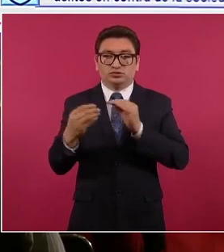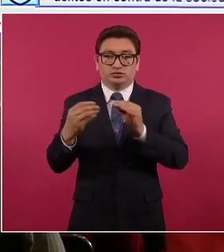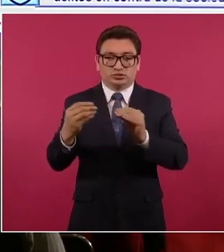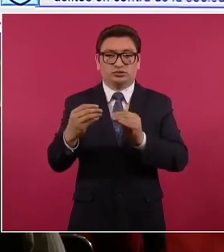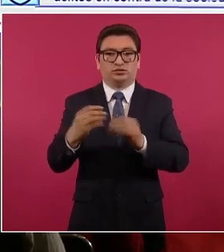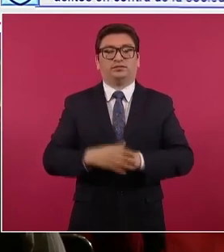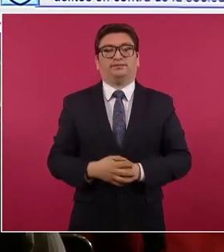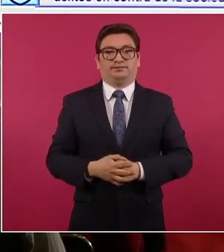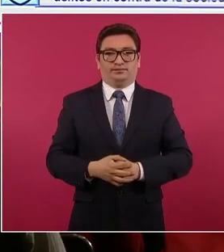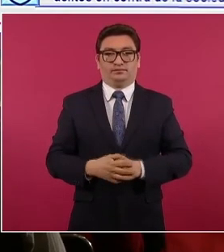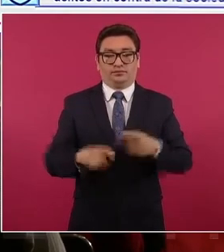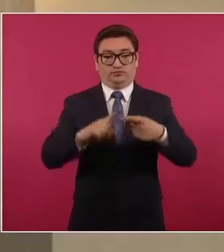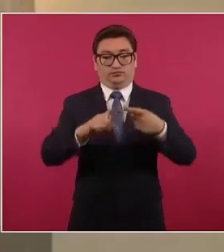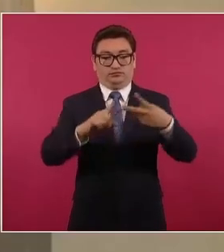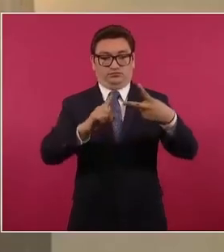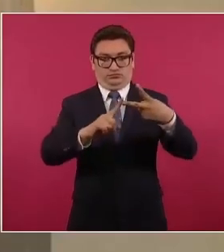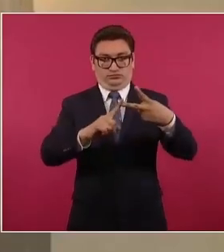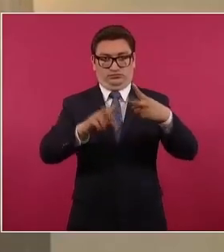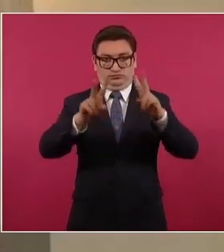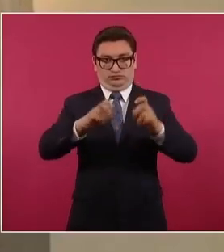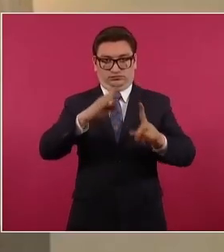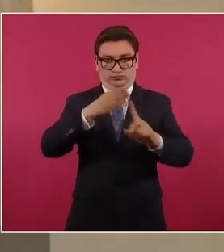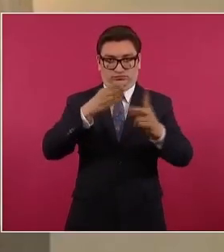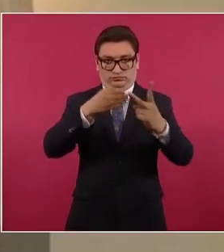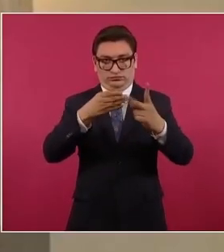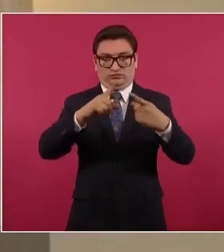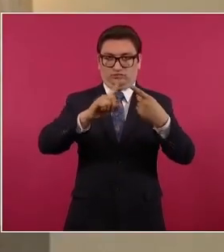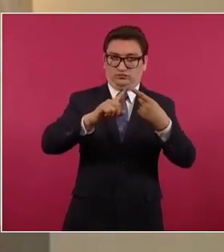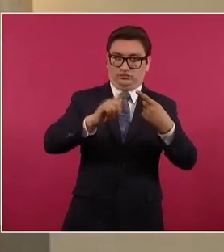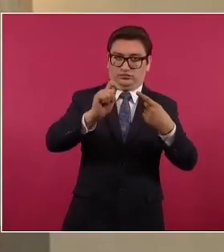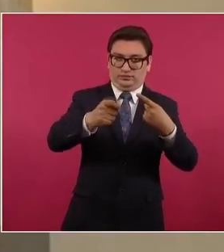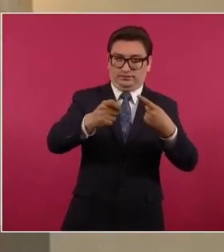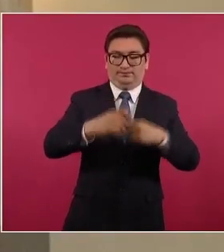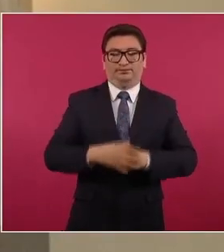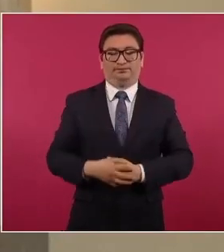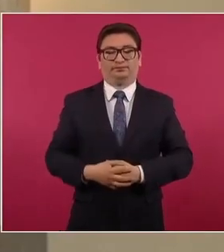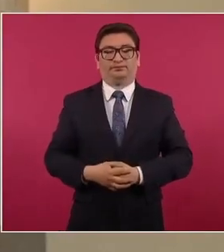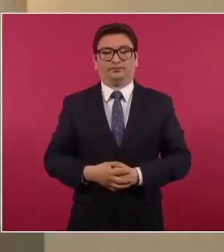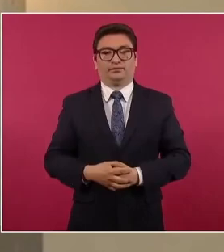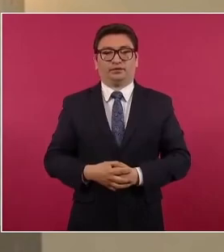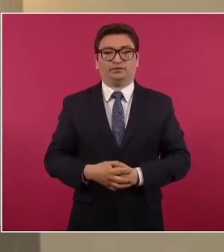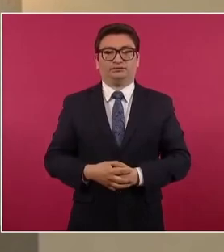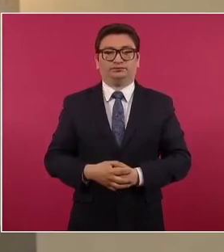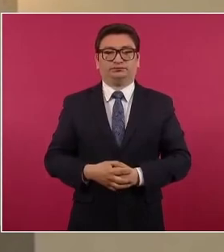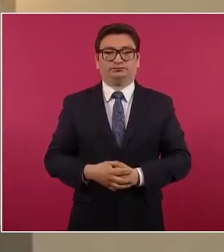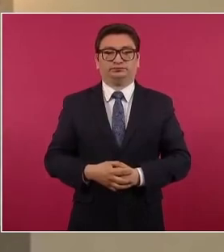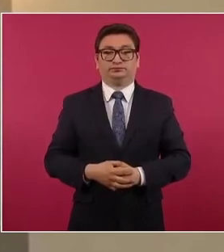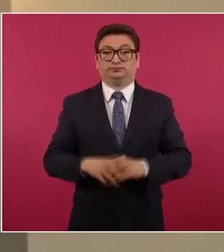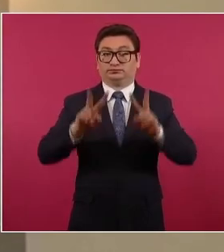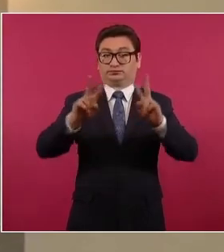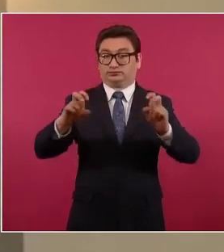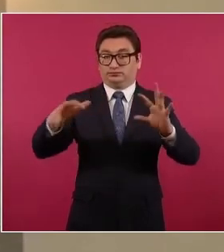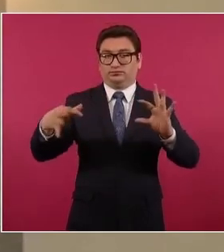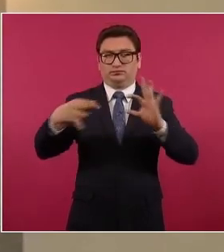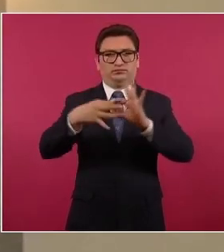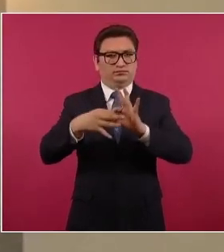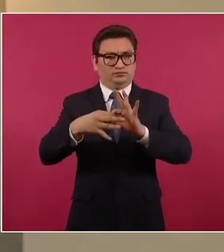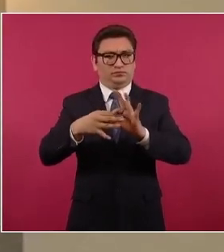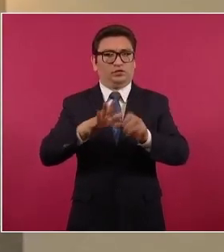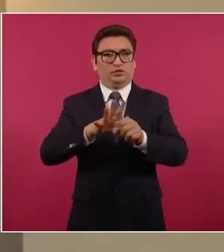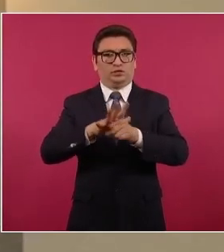dos vías. La primera es con relación al tema de un